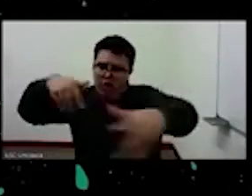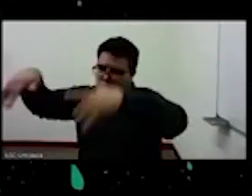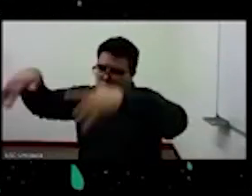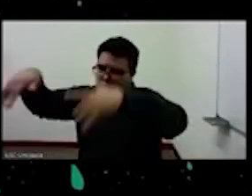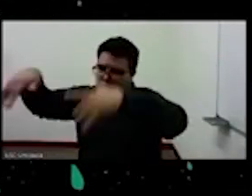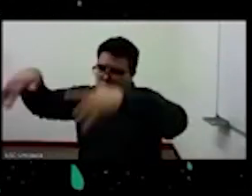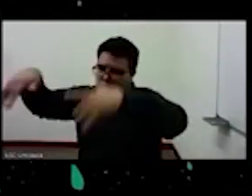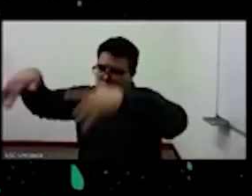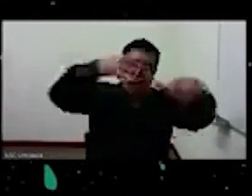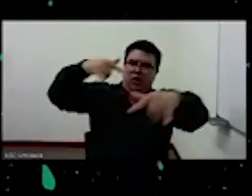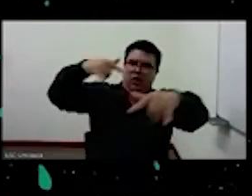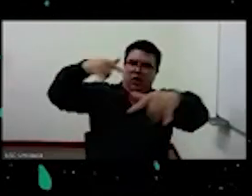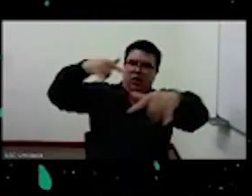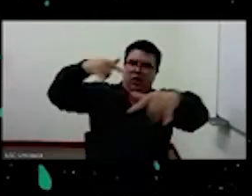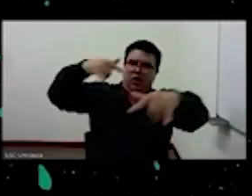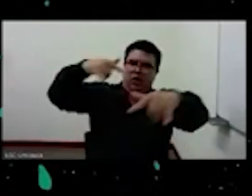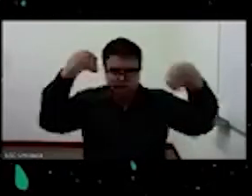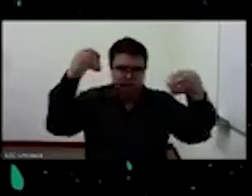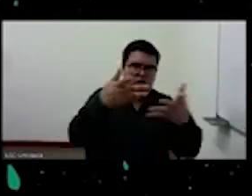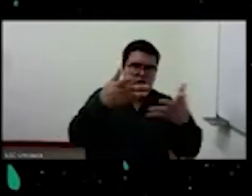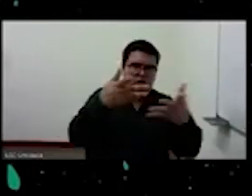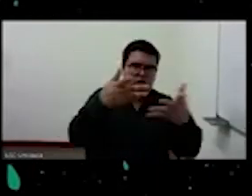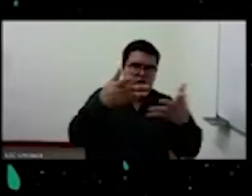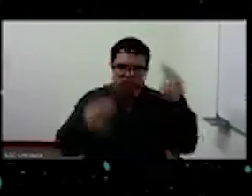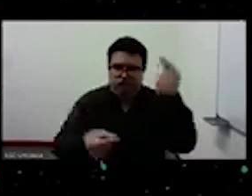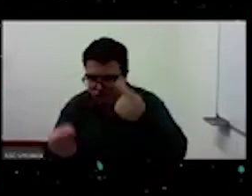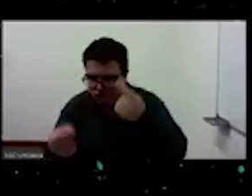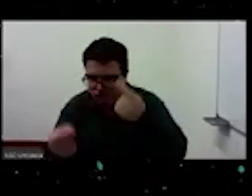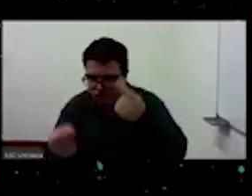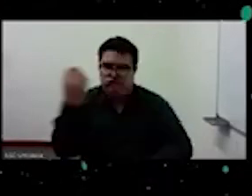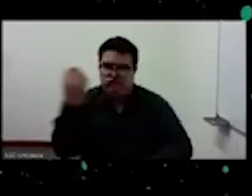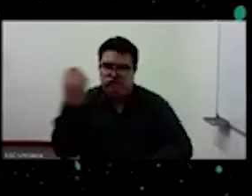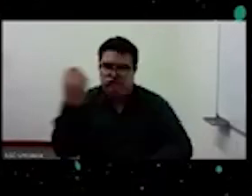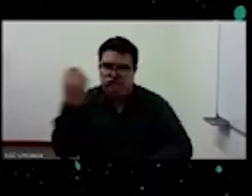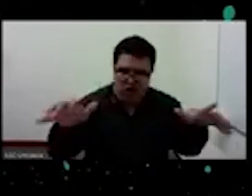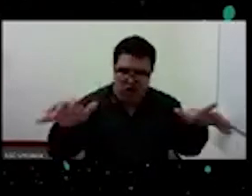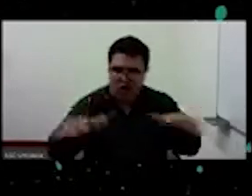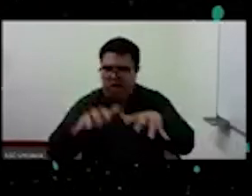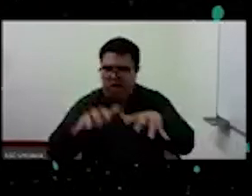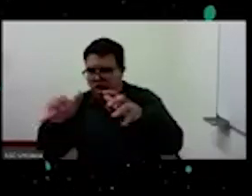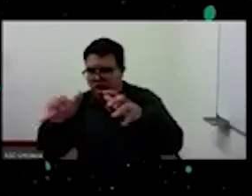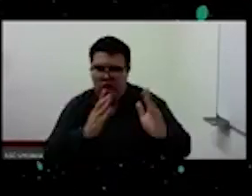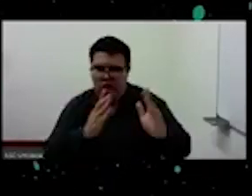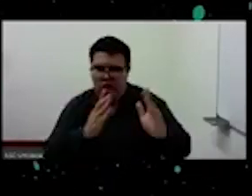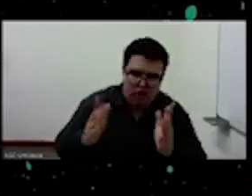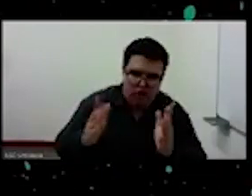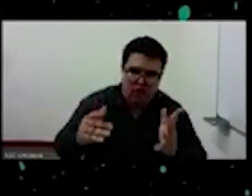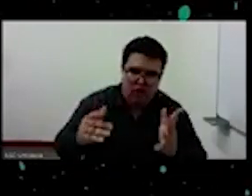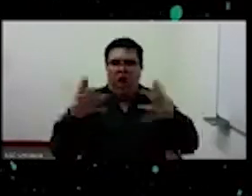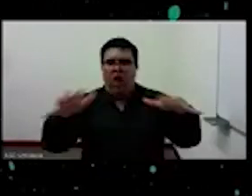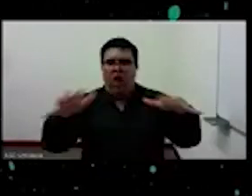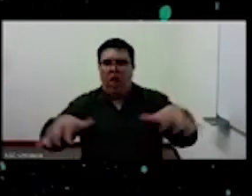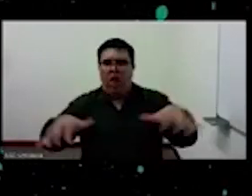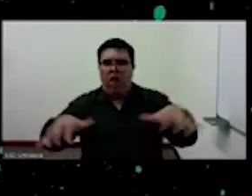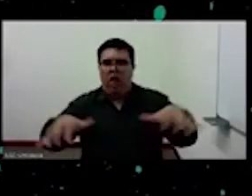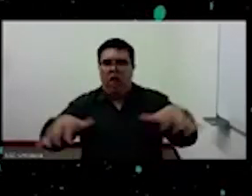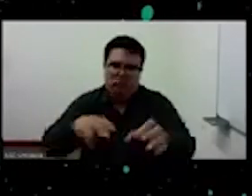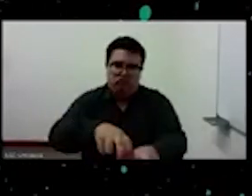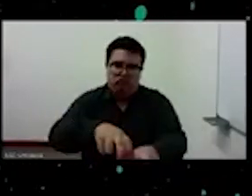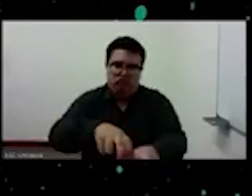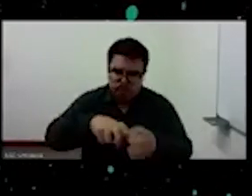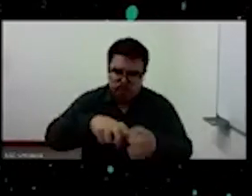financieros por ejemplo los automatismos mediáticos los